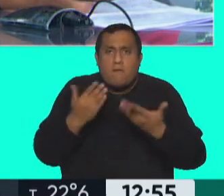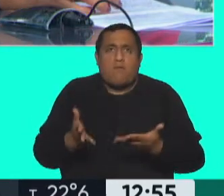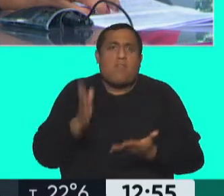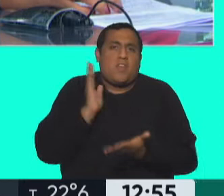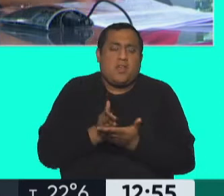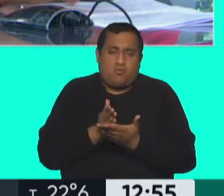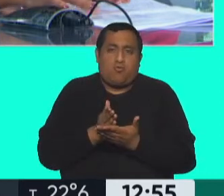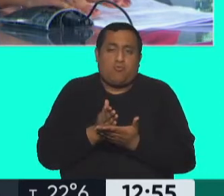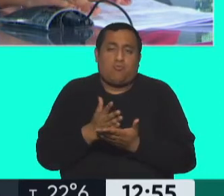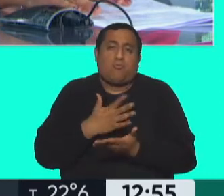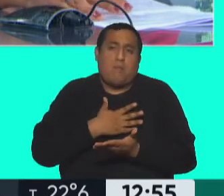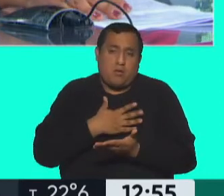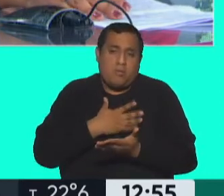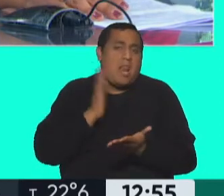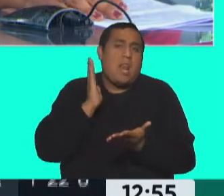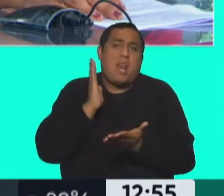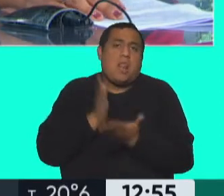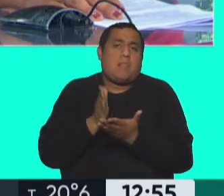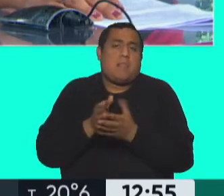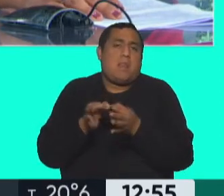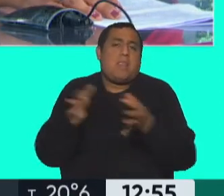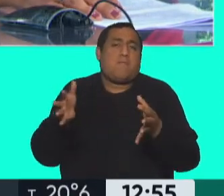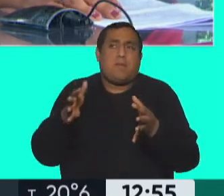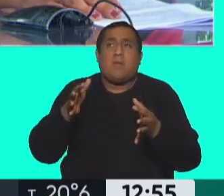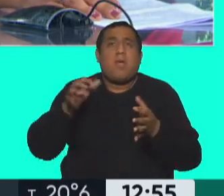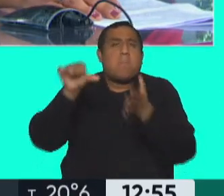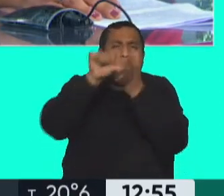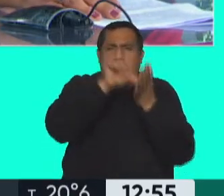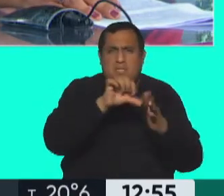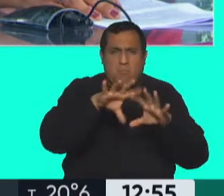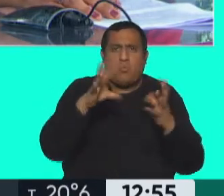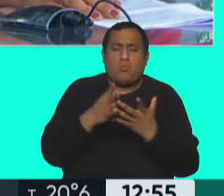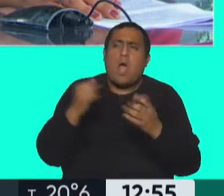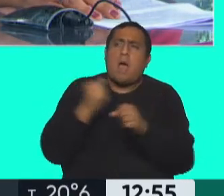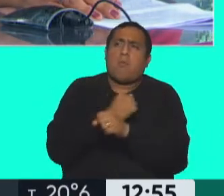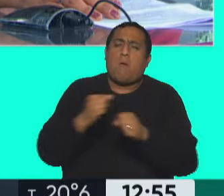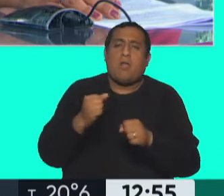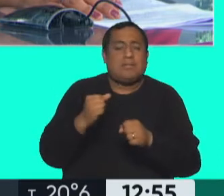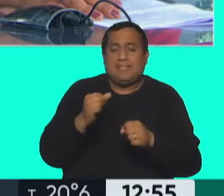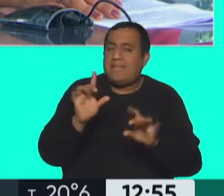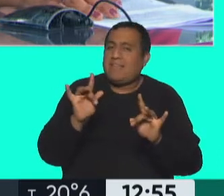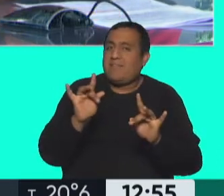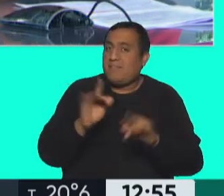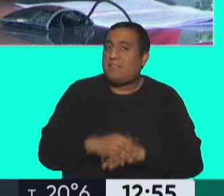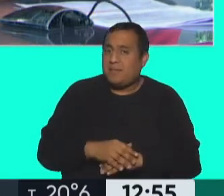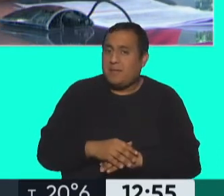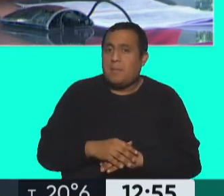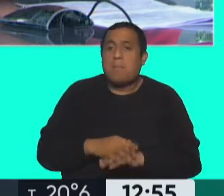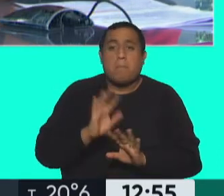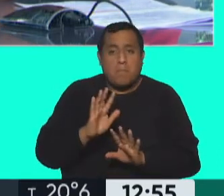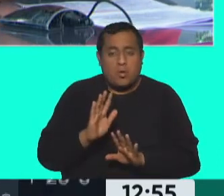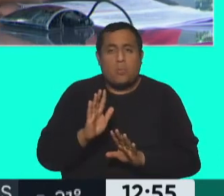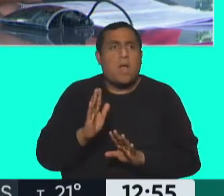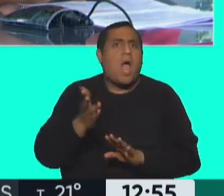fundamentales, el derecho a la libre determinación. Costó mucho que las naciones del mundo aprobaran este reconocimiento. Pero antes